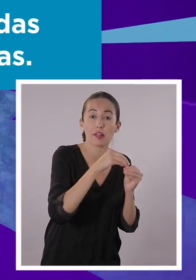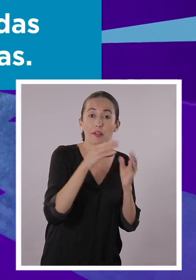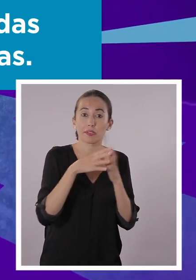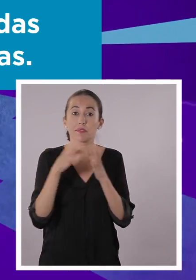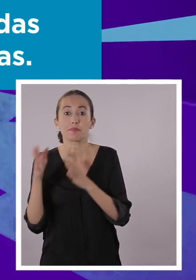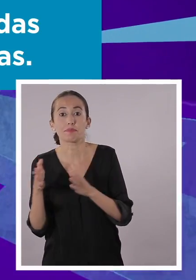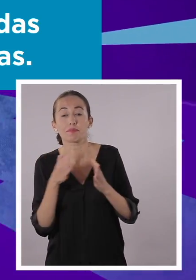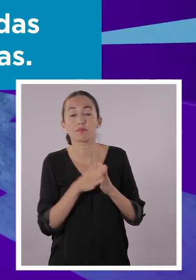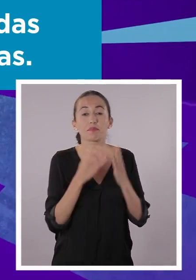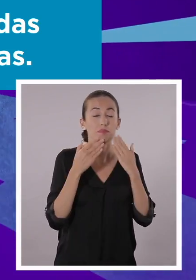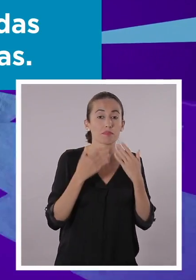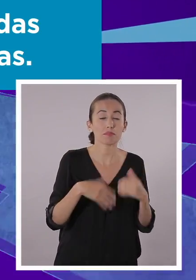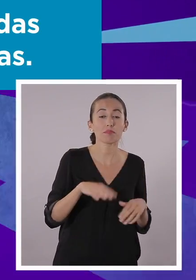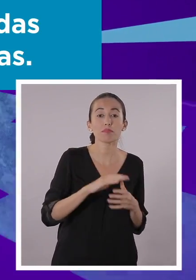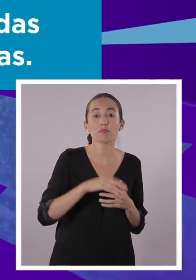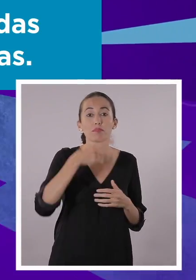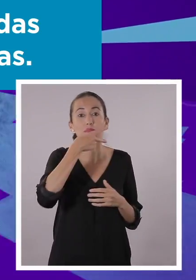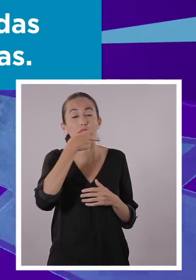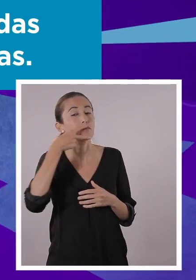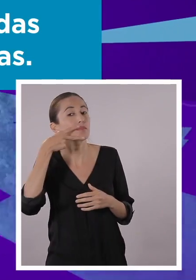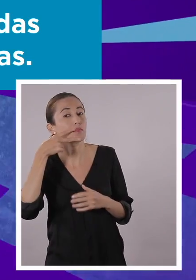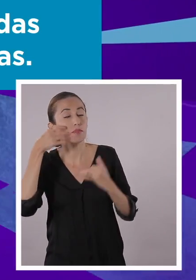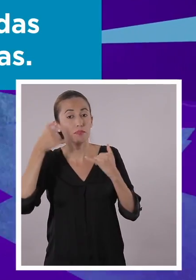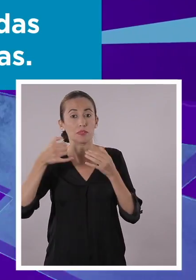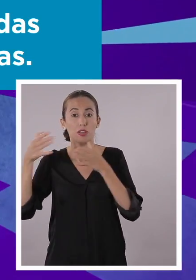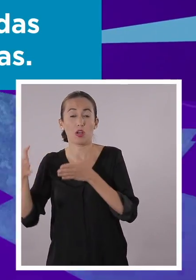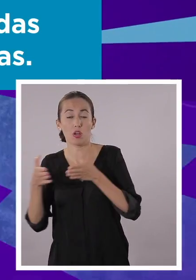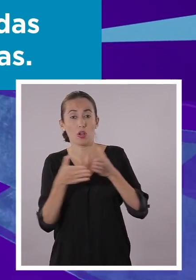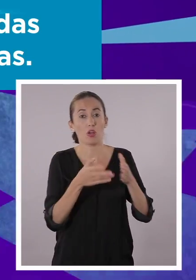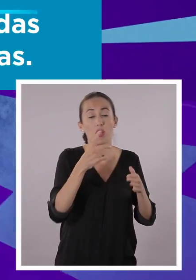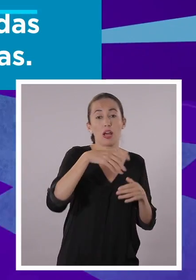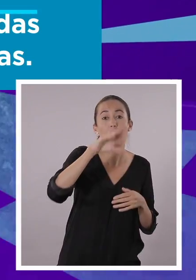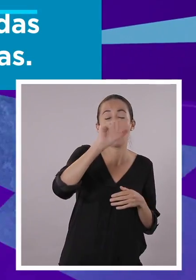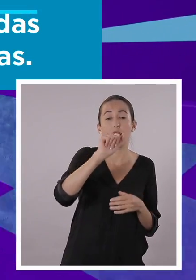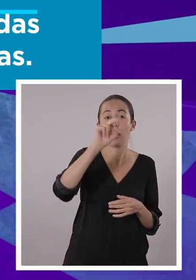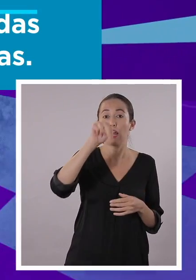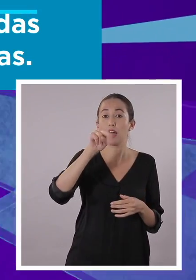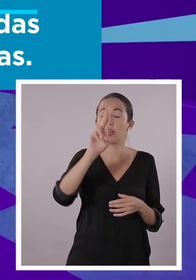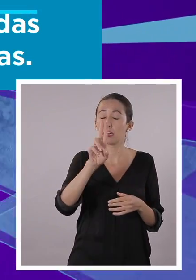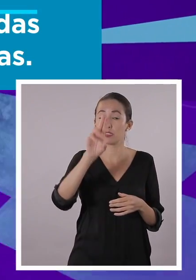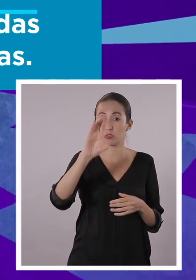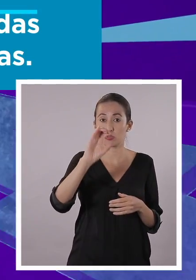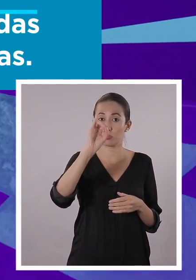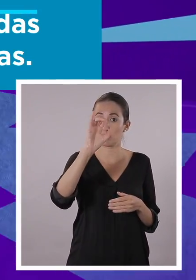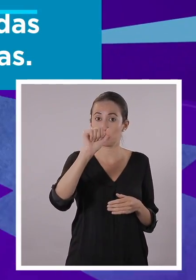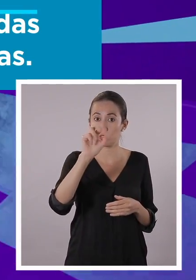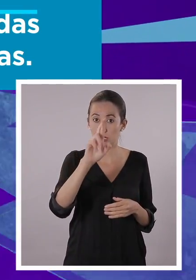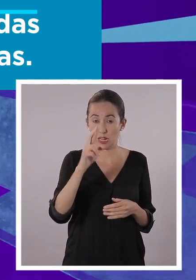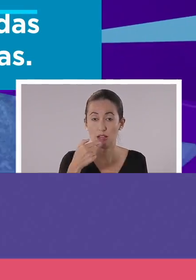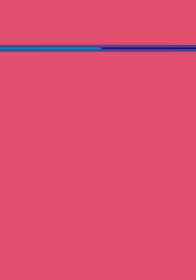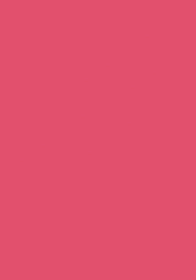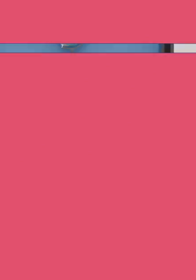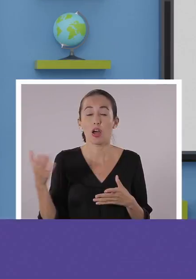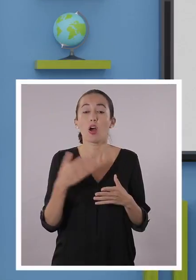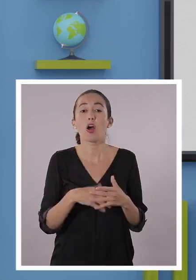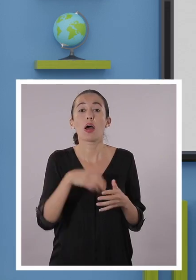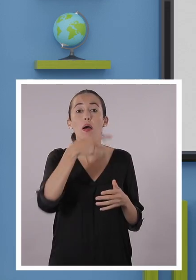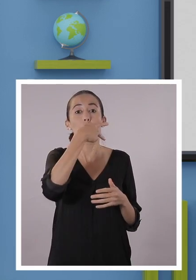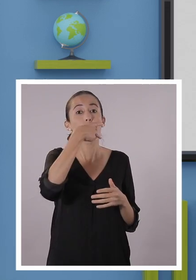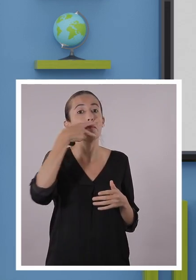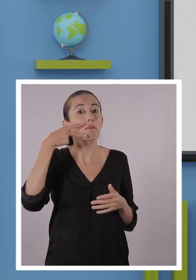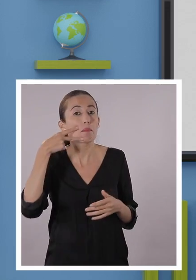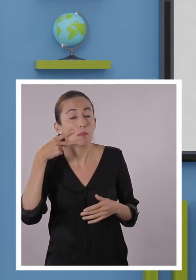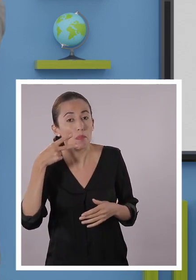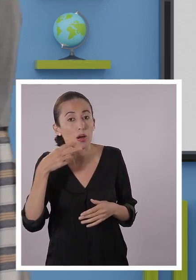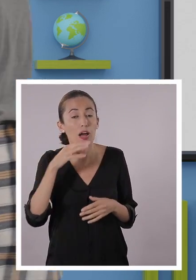Más el verbo en participio. ¿Me ayudas? Claro. Anunciadas. Exacto. Los verbos en participio